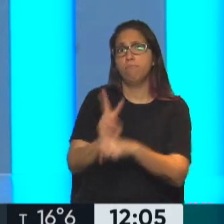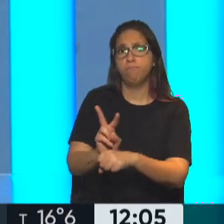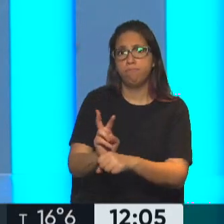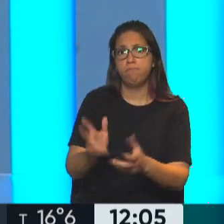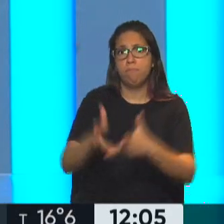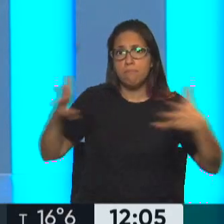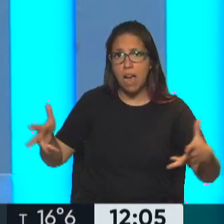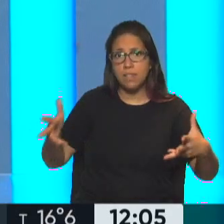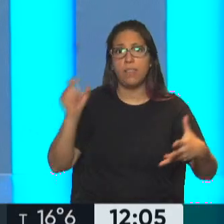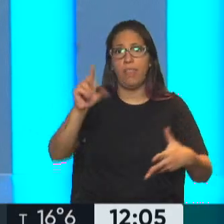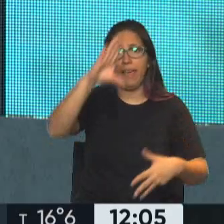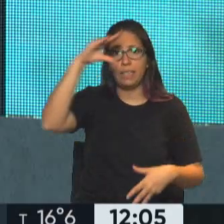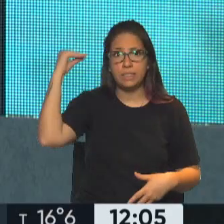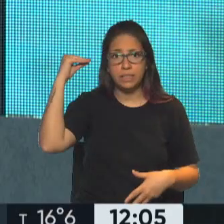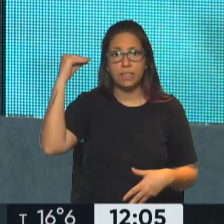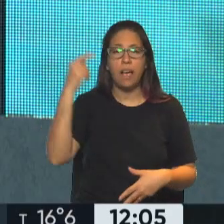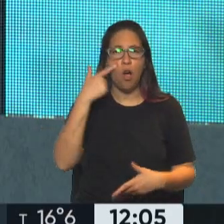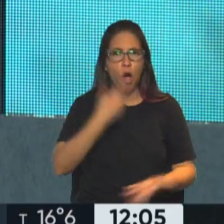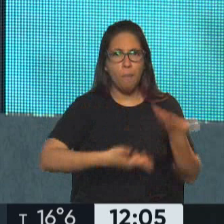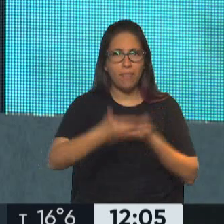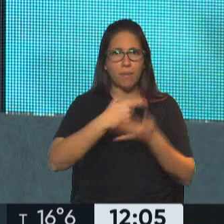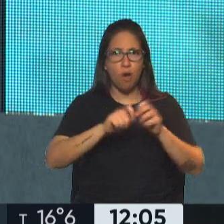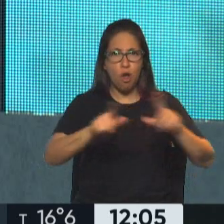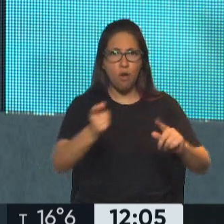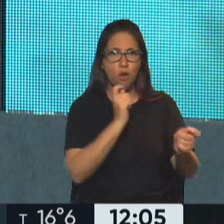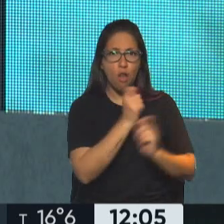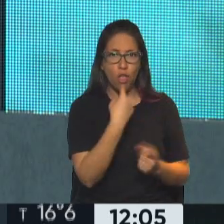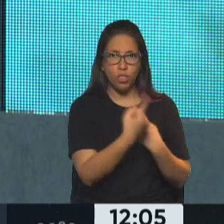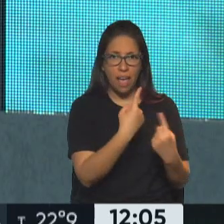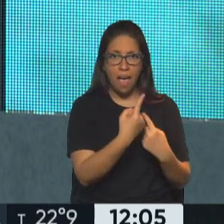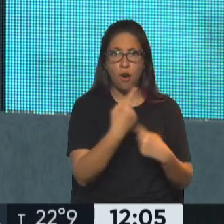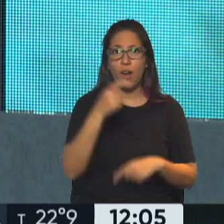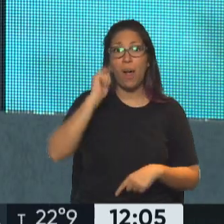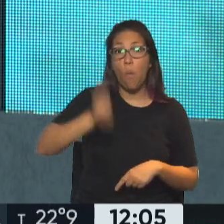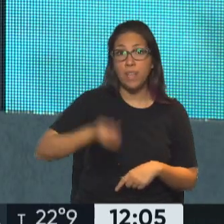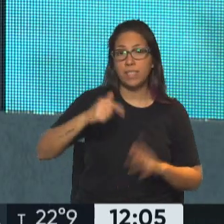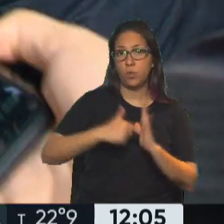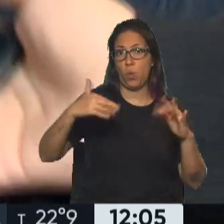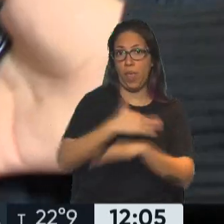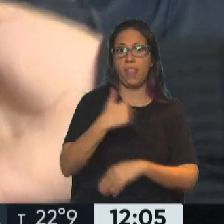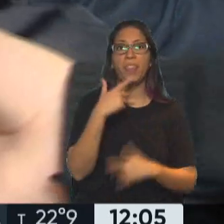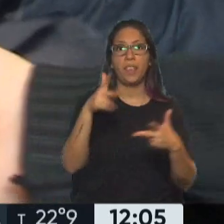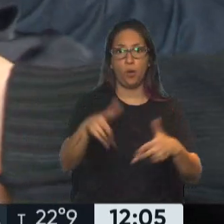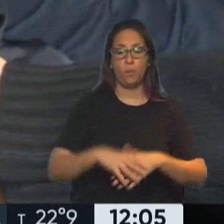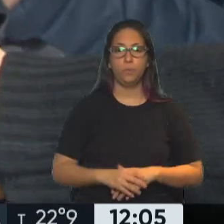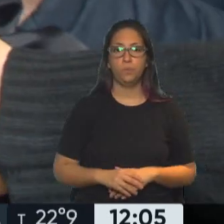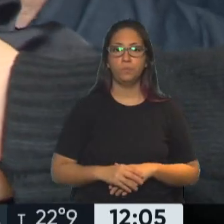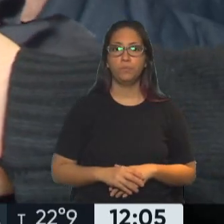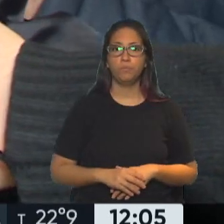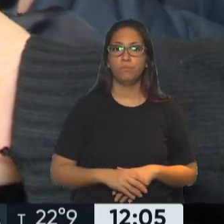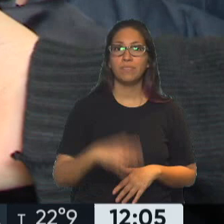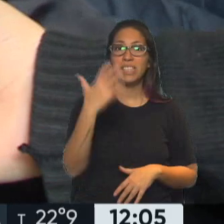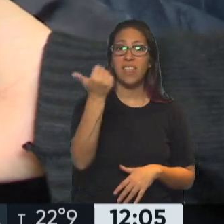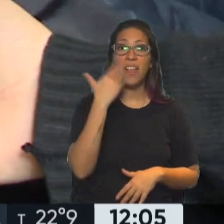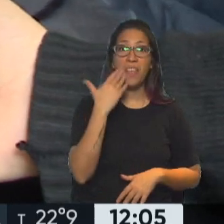Cristina Fernández de Kirchner. ¿Te parece ver o compartimos la nota con el juez Gallardo, juez de la Ciudad de Buenos Aires? Esto decía. A las 18